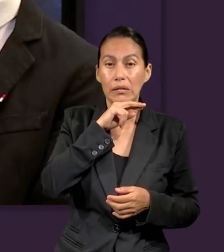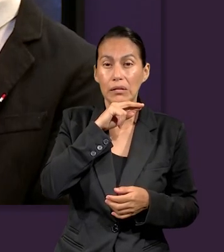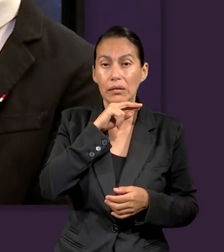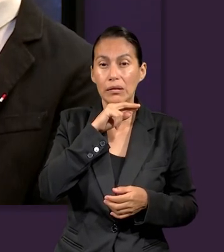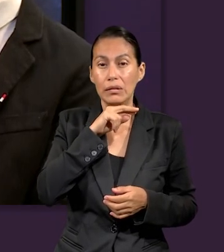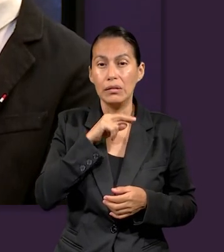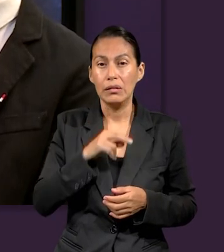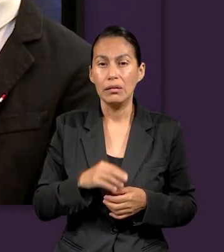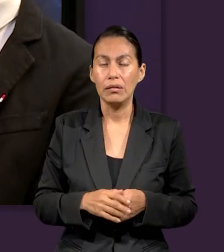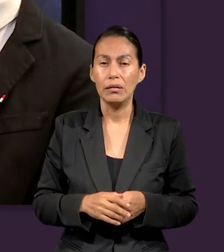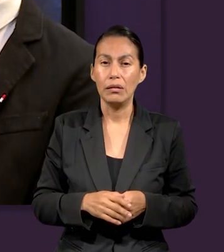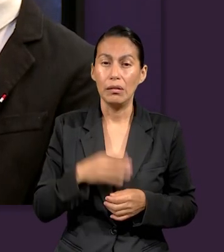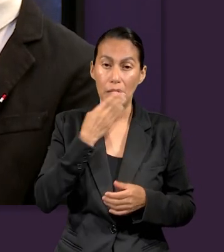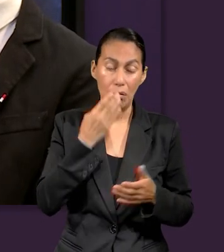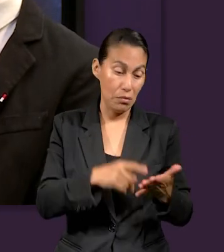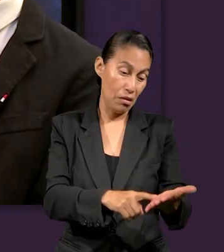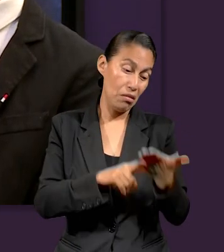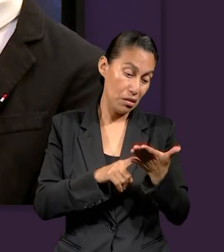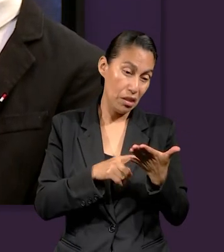mente esa preocupación.